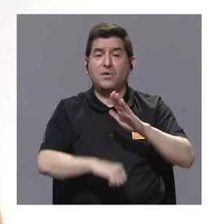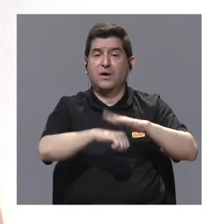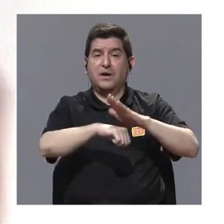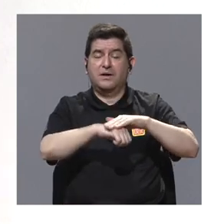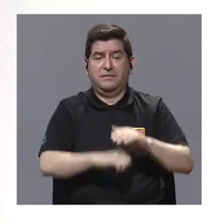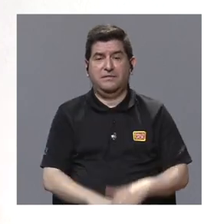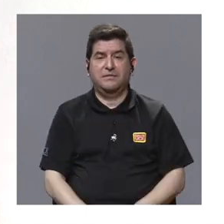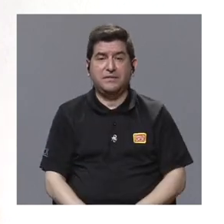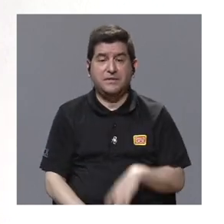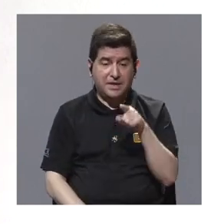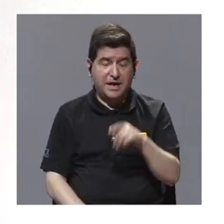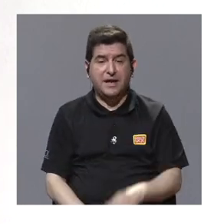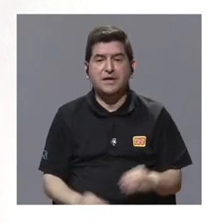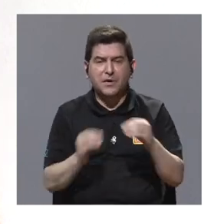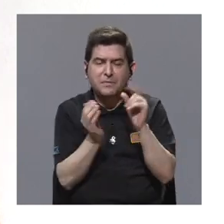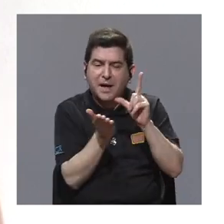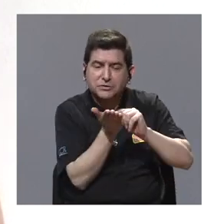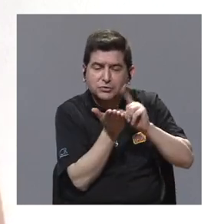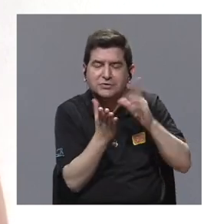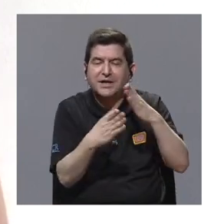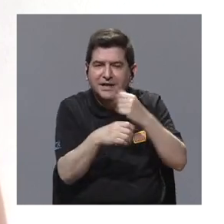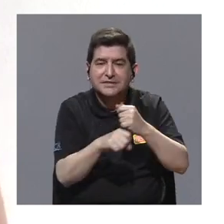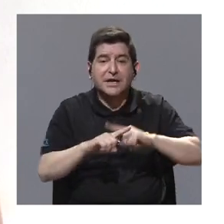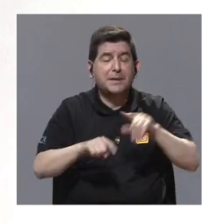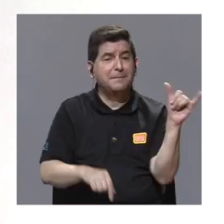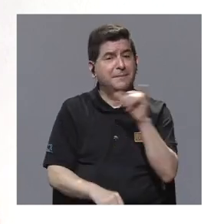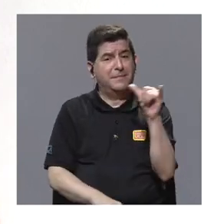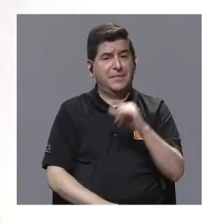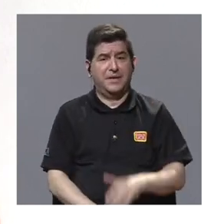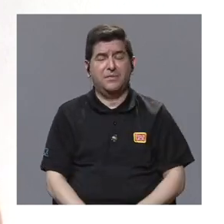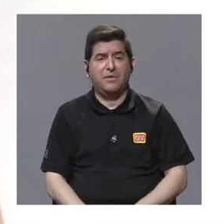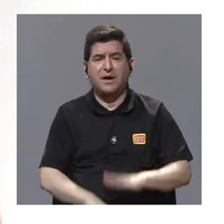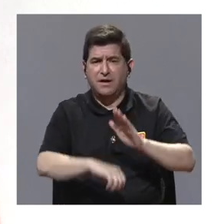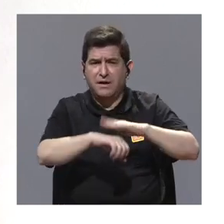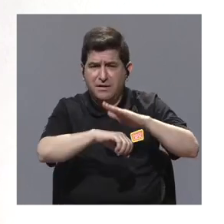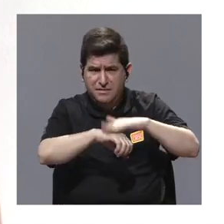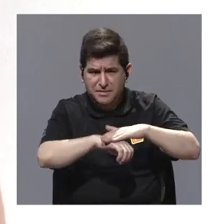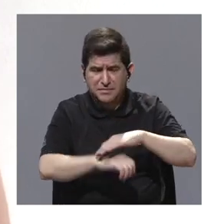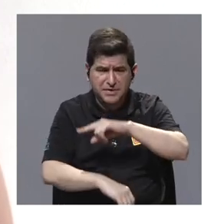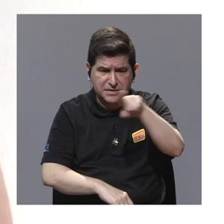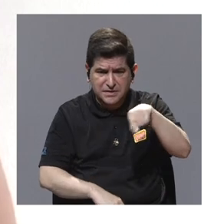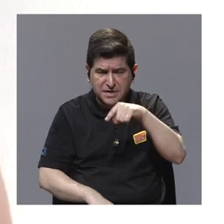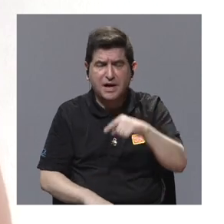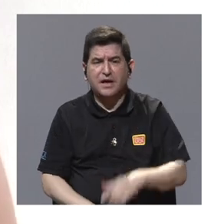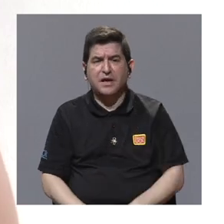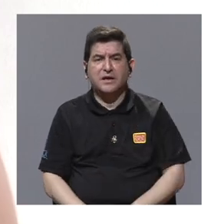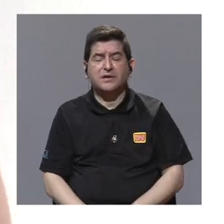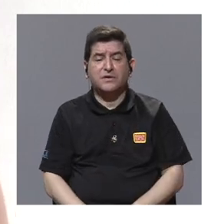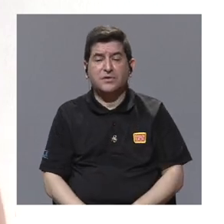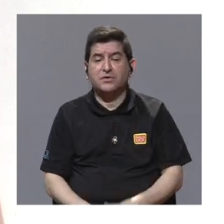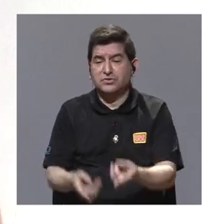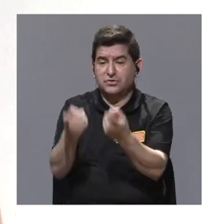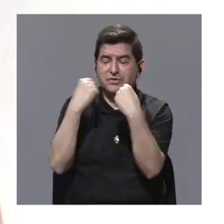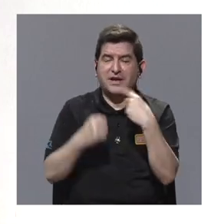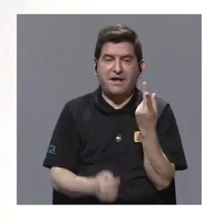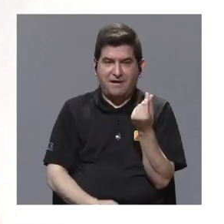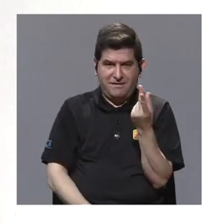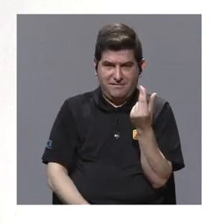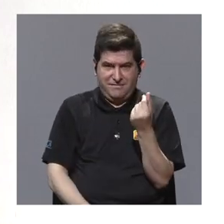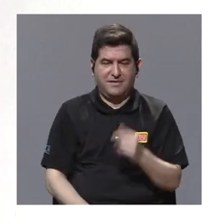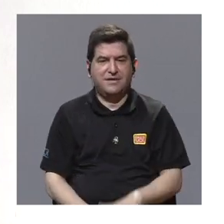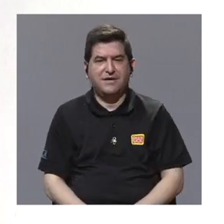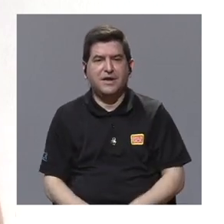permitan generar más publicaciones, pero también que les permitan por ejemplo o les faciliten la atracción de fondos